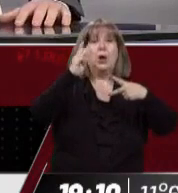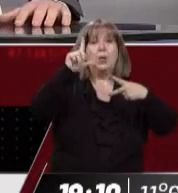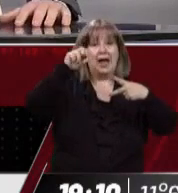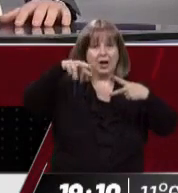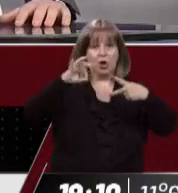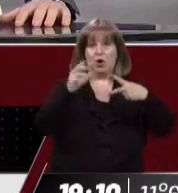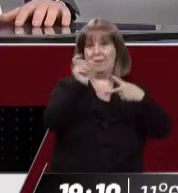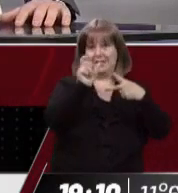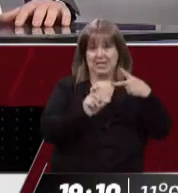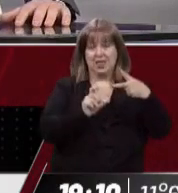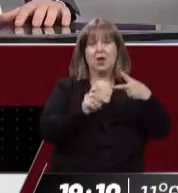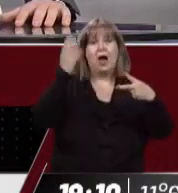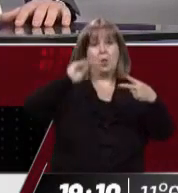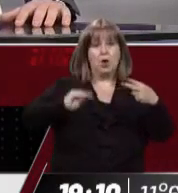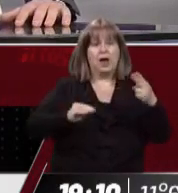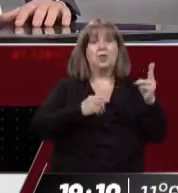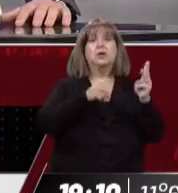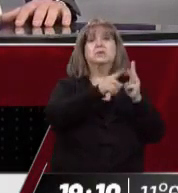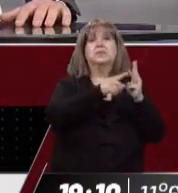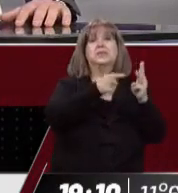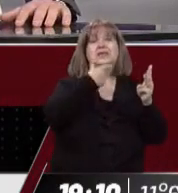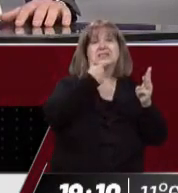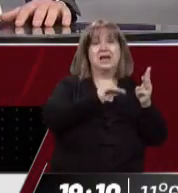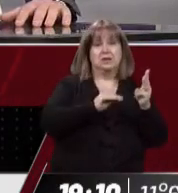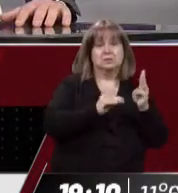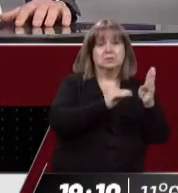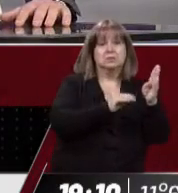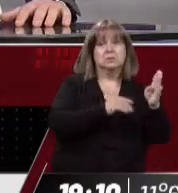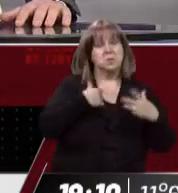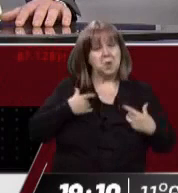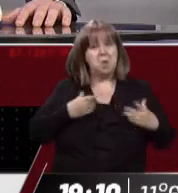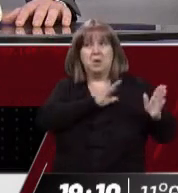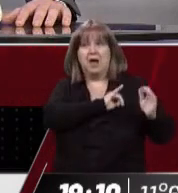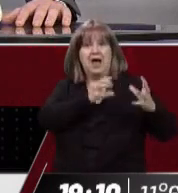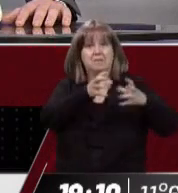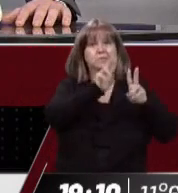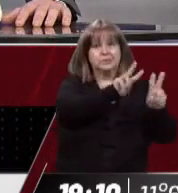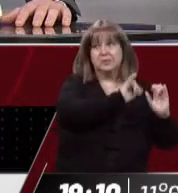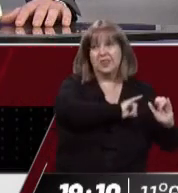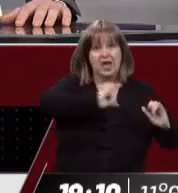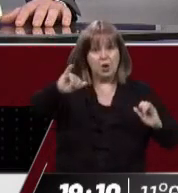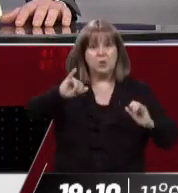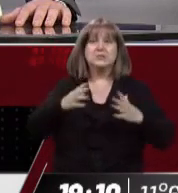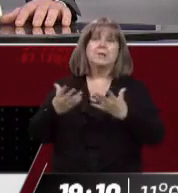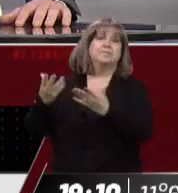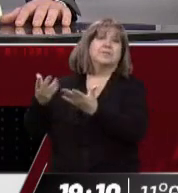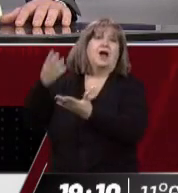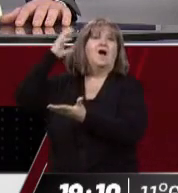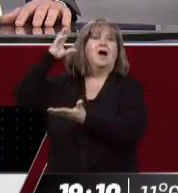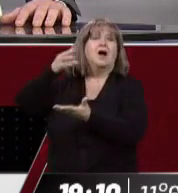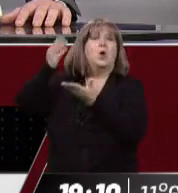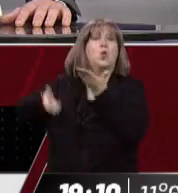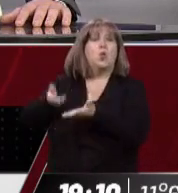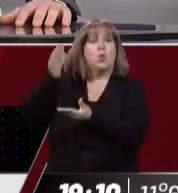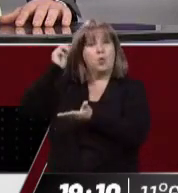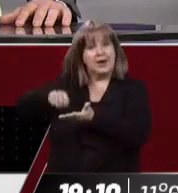que llevaron la denuncia y el juez rápidamente emitió un pedido de informes al ejecutivo para que se defendiera. Entre otras cosas le está